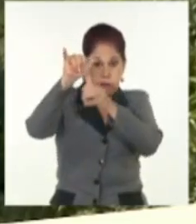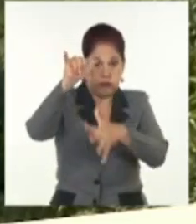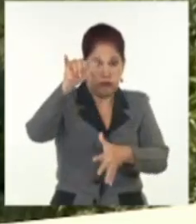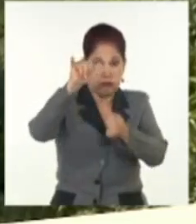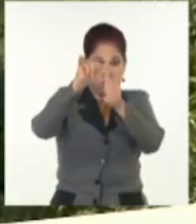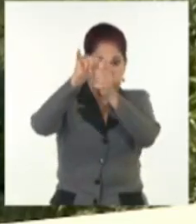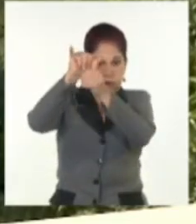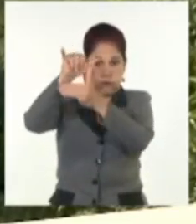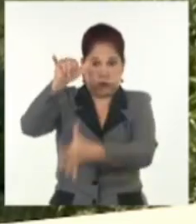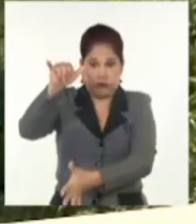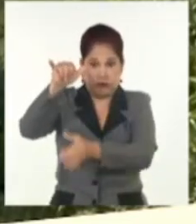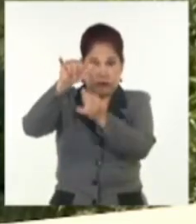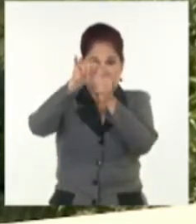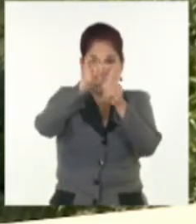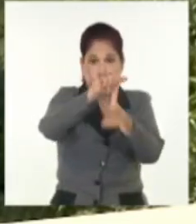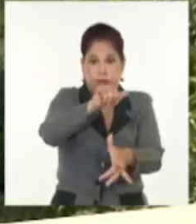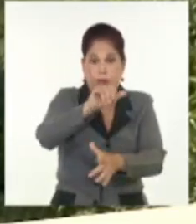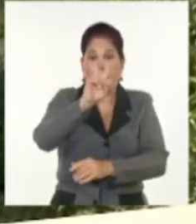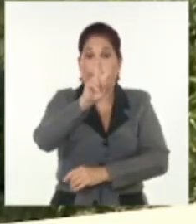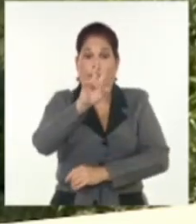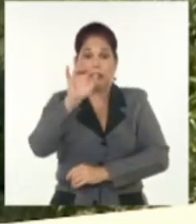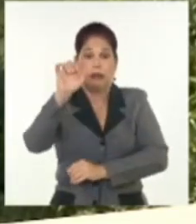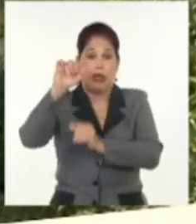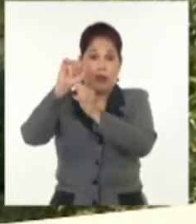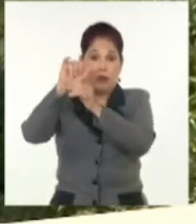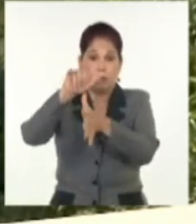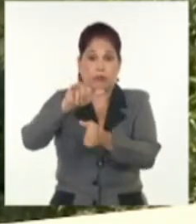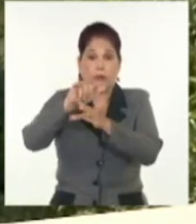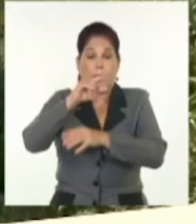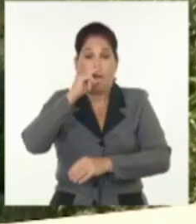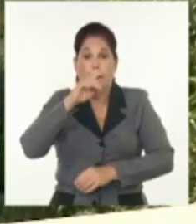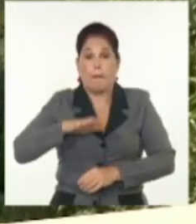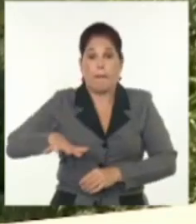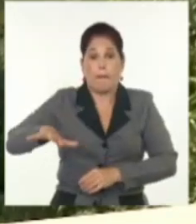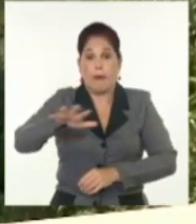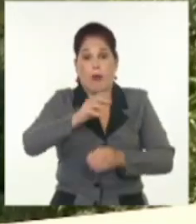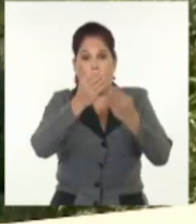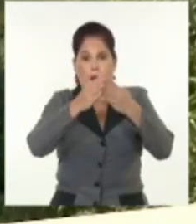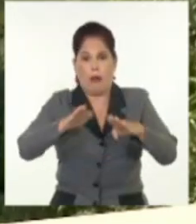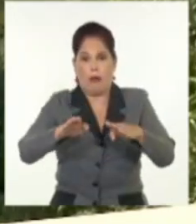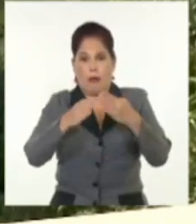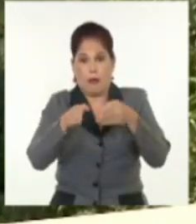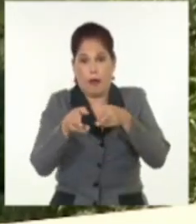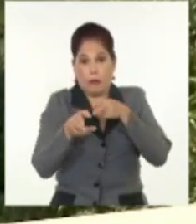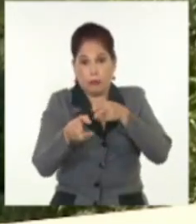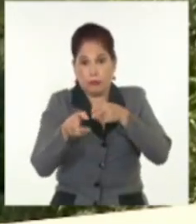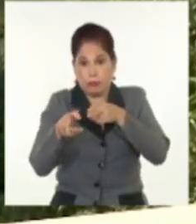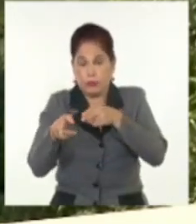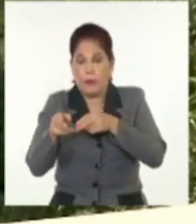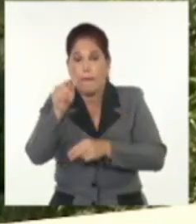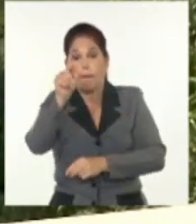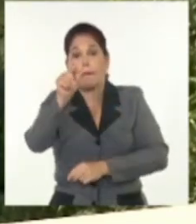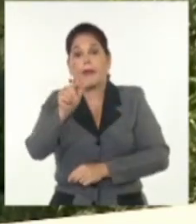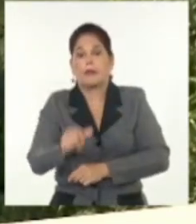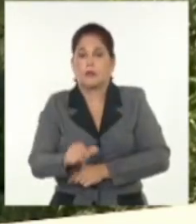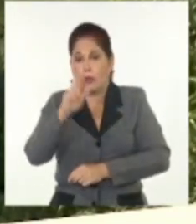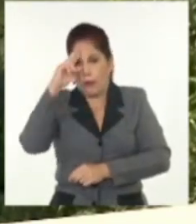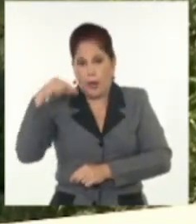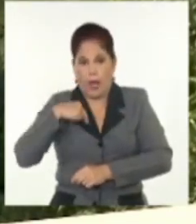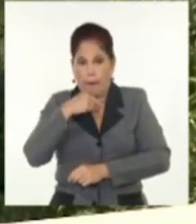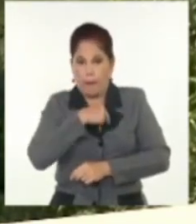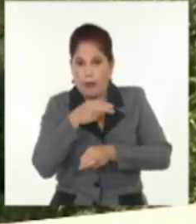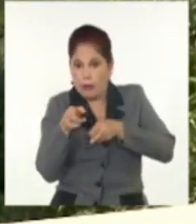más de 26 veces el suburbio sur de Beirut y han atacado a personal sanitario y